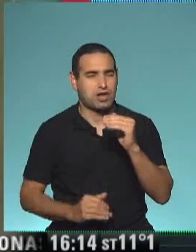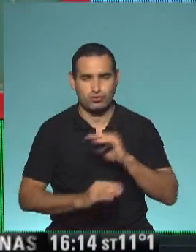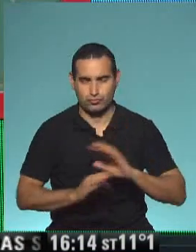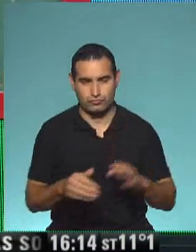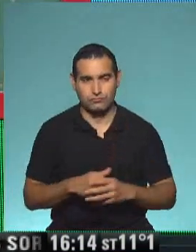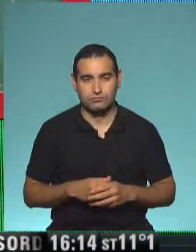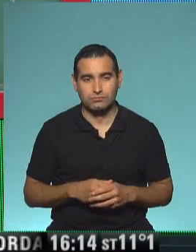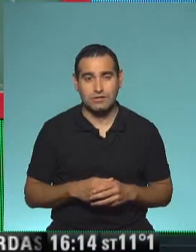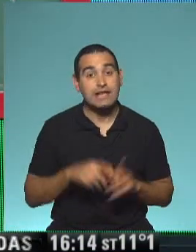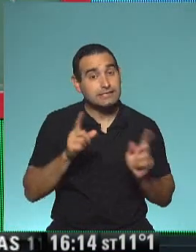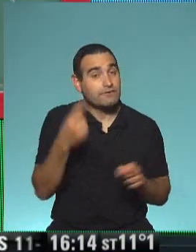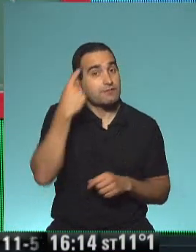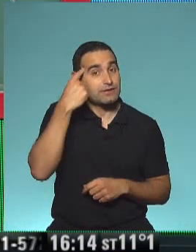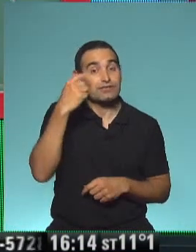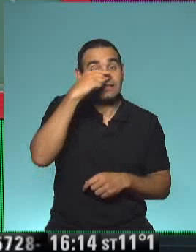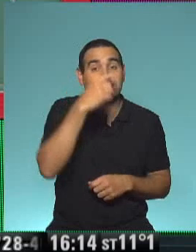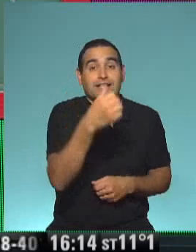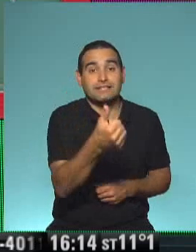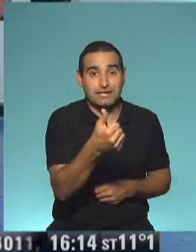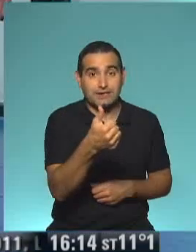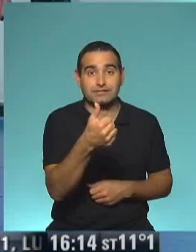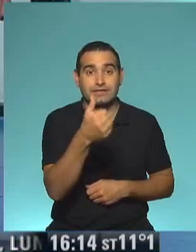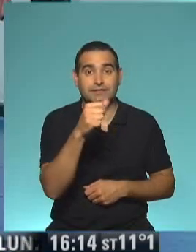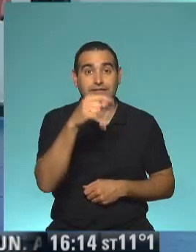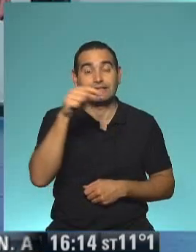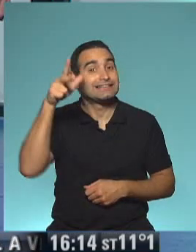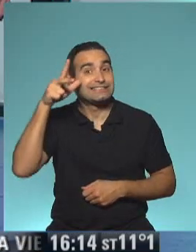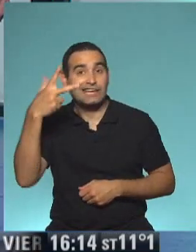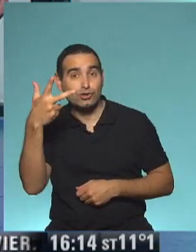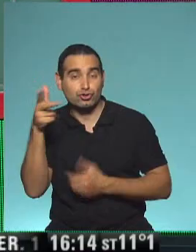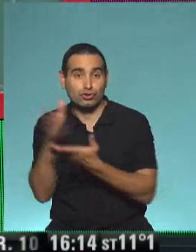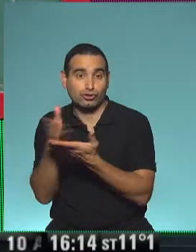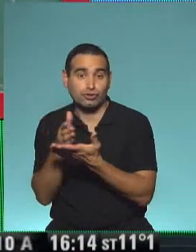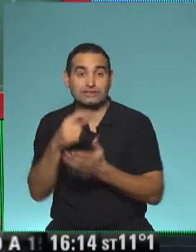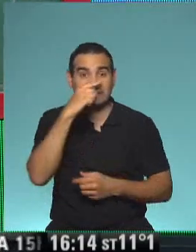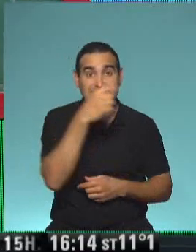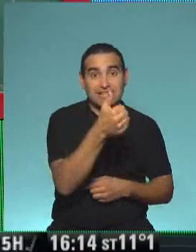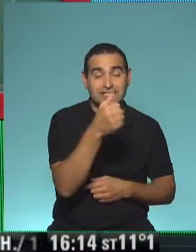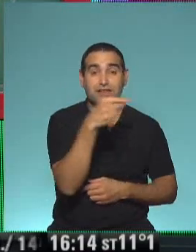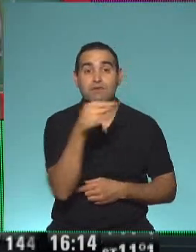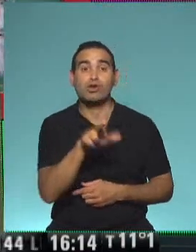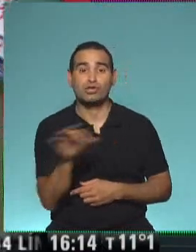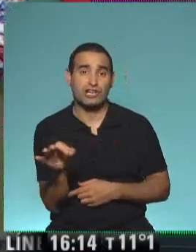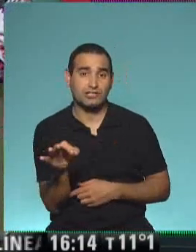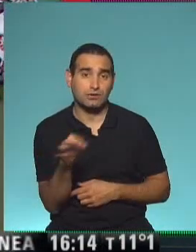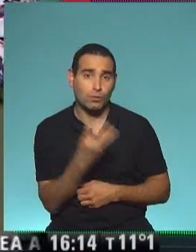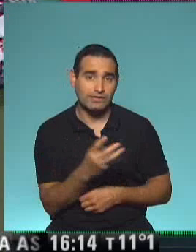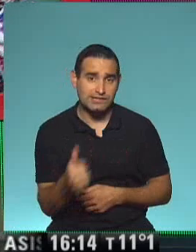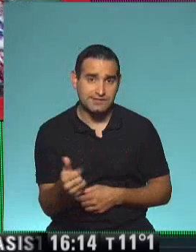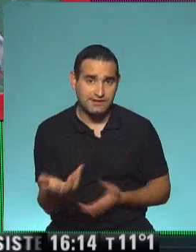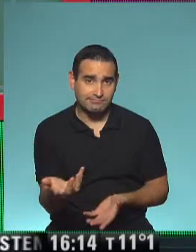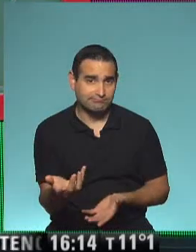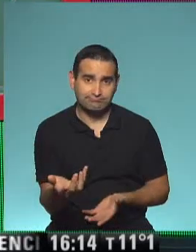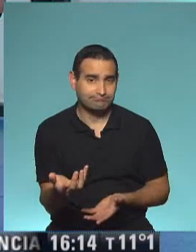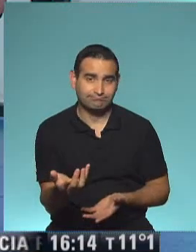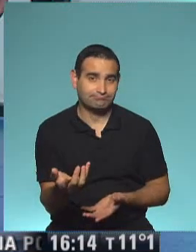Sí. O también pensar que 76, si fragmento el 38, y yo sé que 76 menos 30 ya me da 46. Claro.